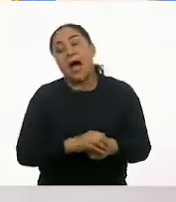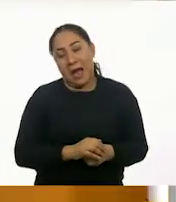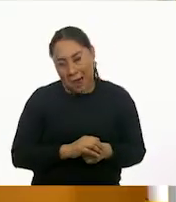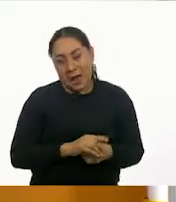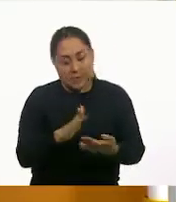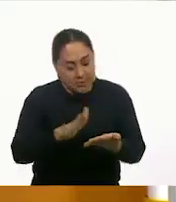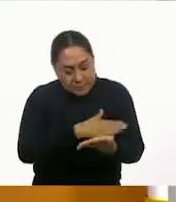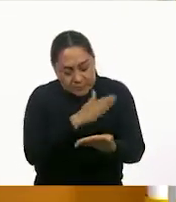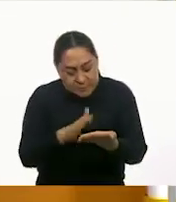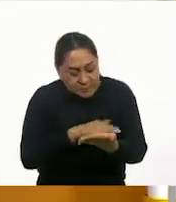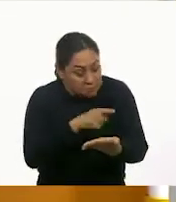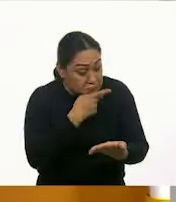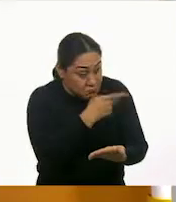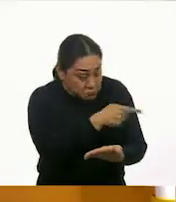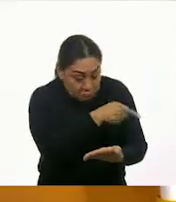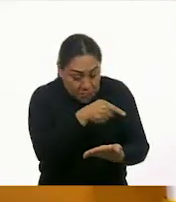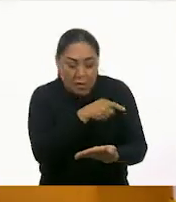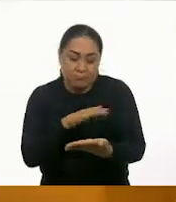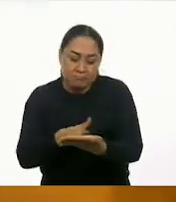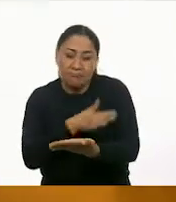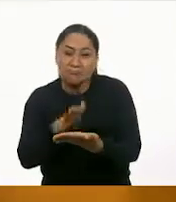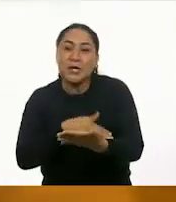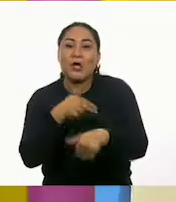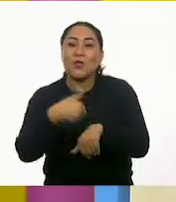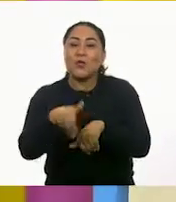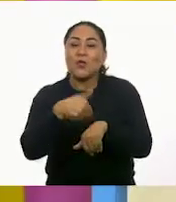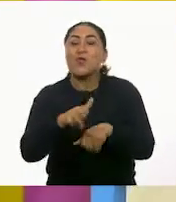a la página que te indica tu índice. A 42.